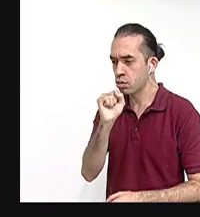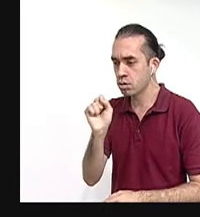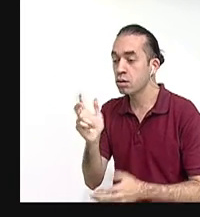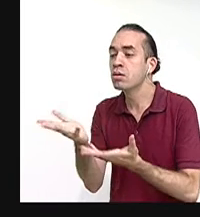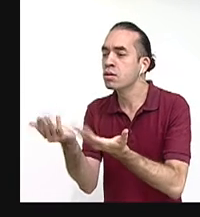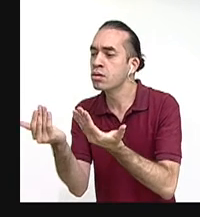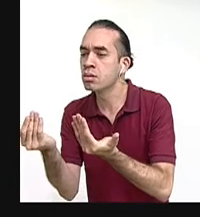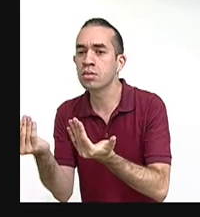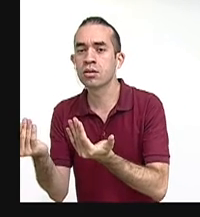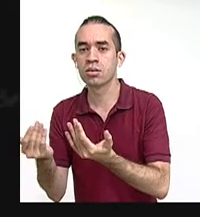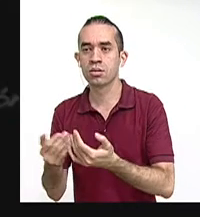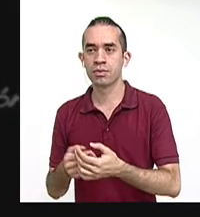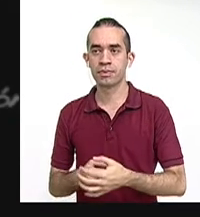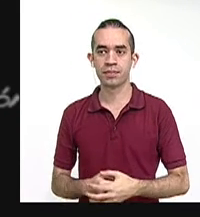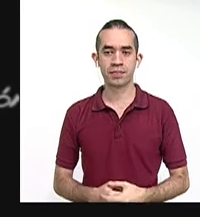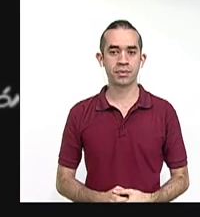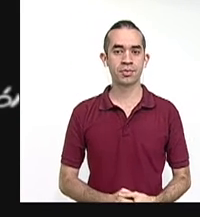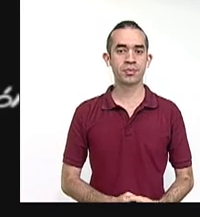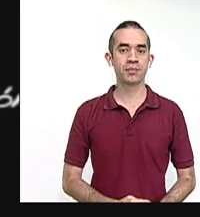que quieren decir.